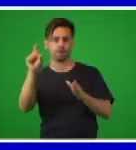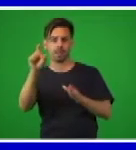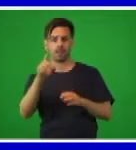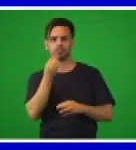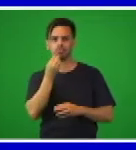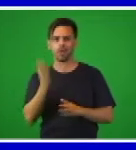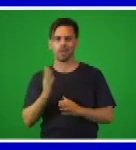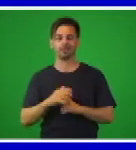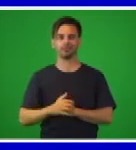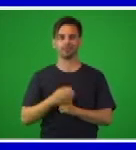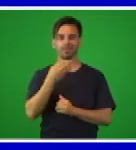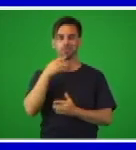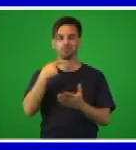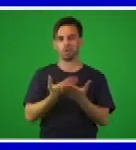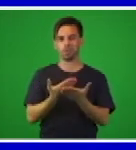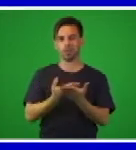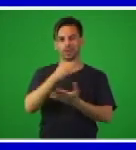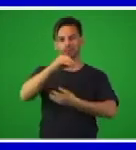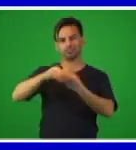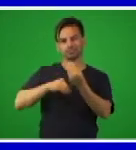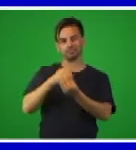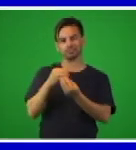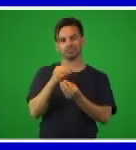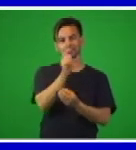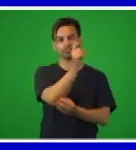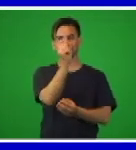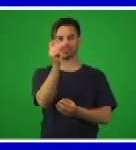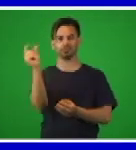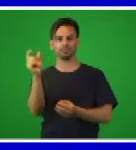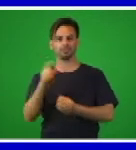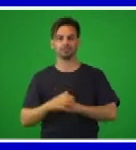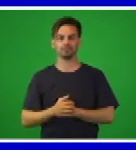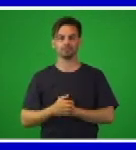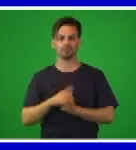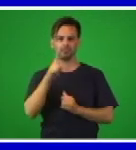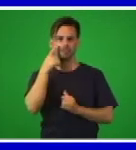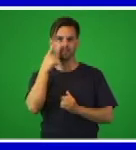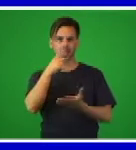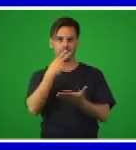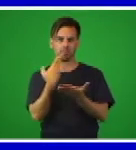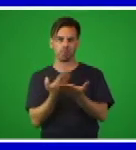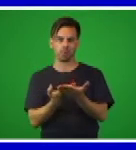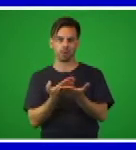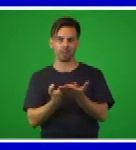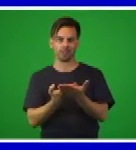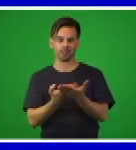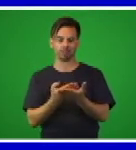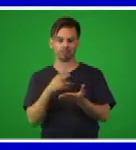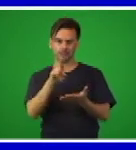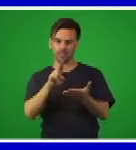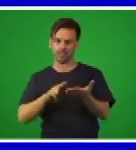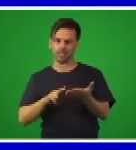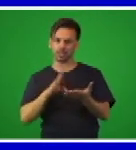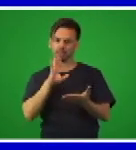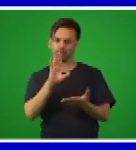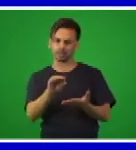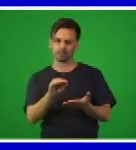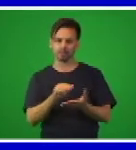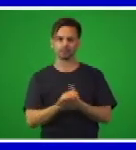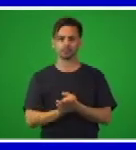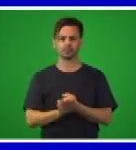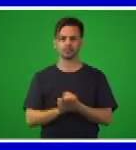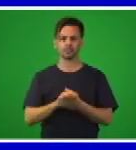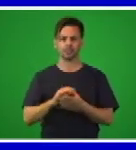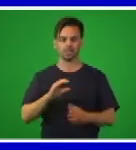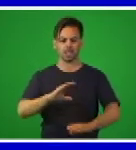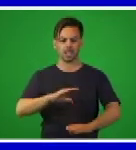Miren la propuesta que le estamos haciendo. Leanla, por favor. En su cofre de los recuerdos guardaba Celia Sánchez todos